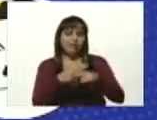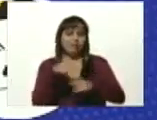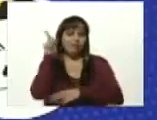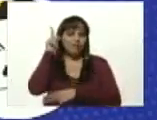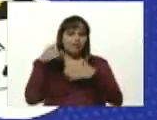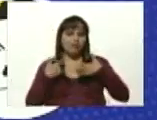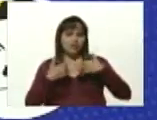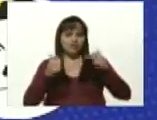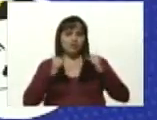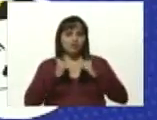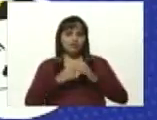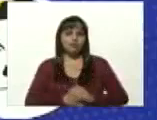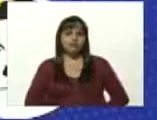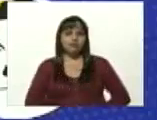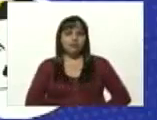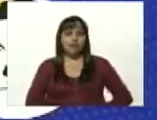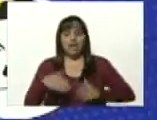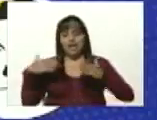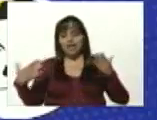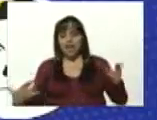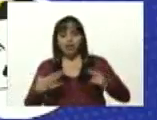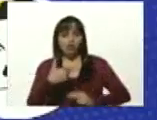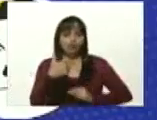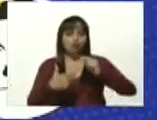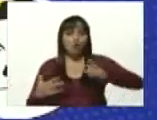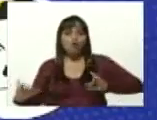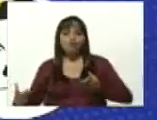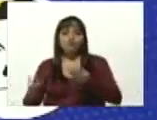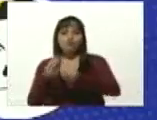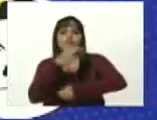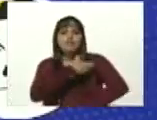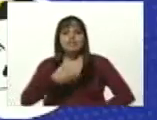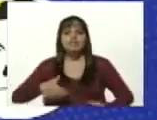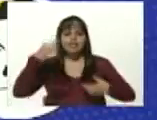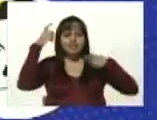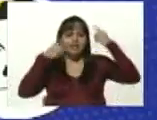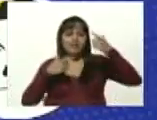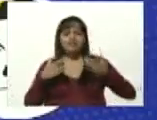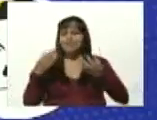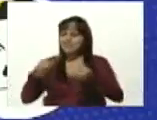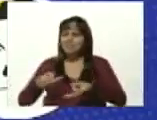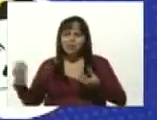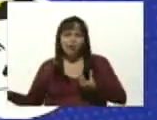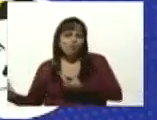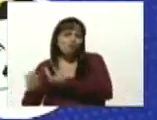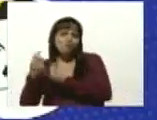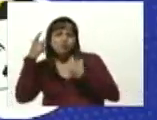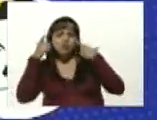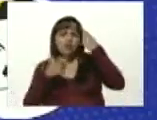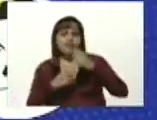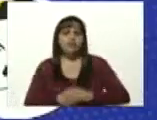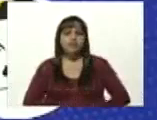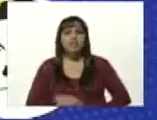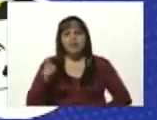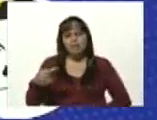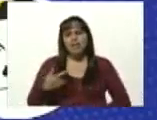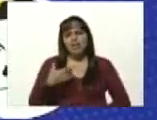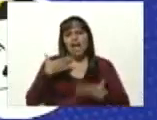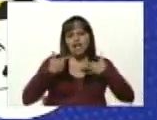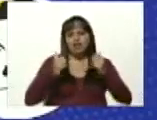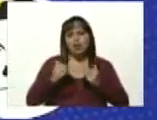el gran constructor junto al comandante Chávez siempre al lado de Chávez y siempre al lado mío también